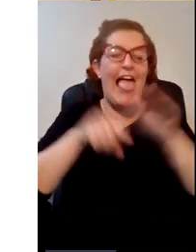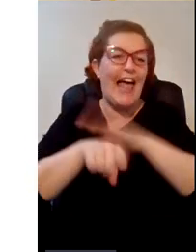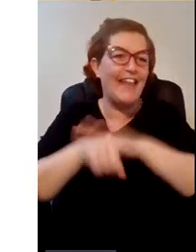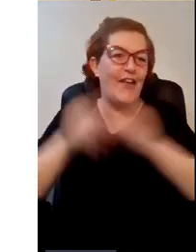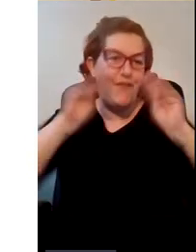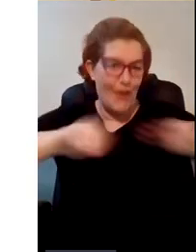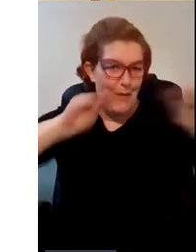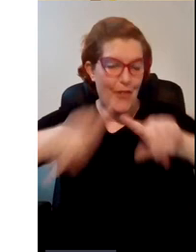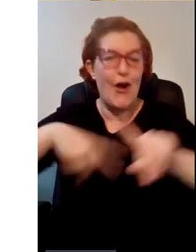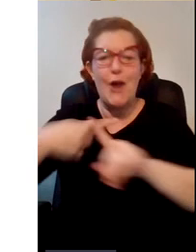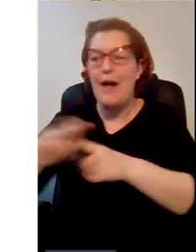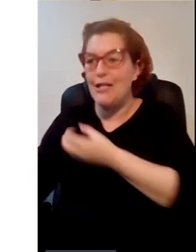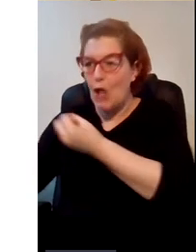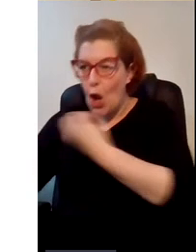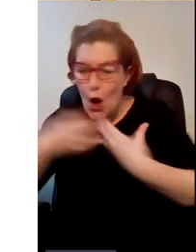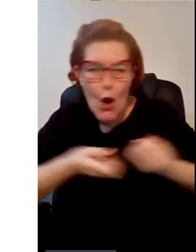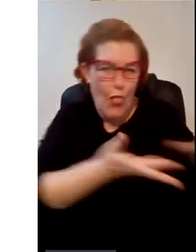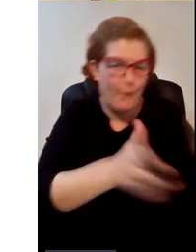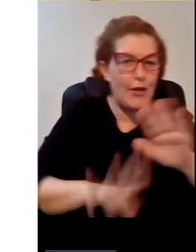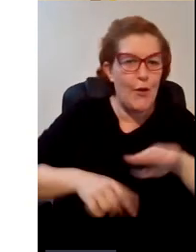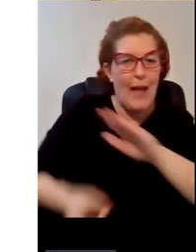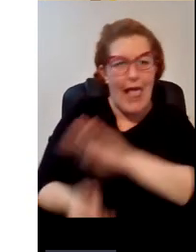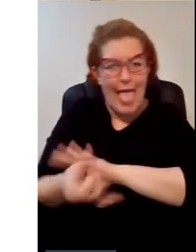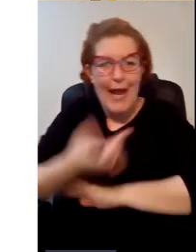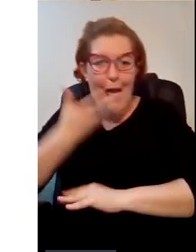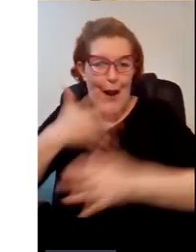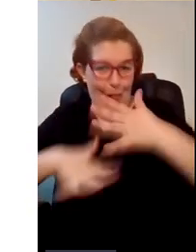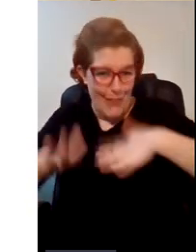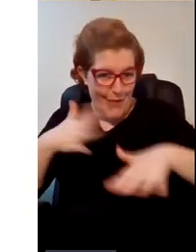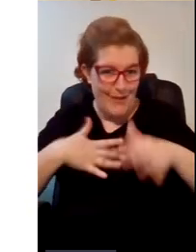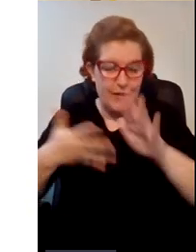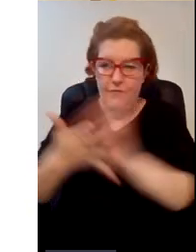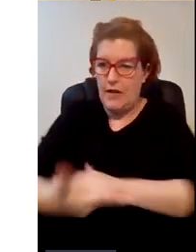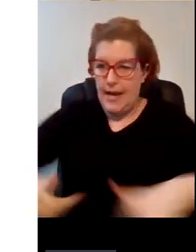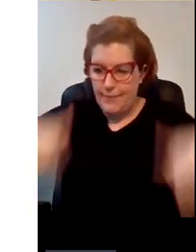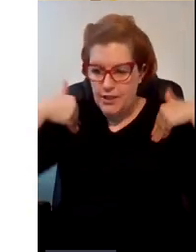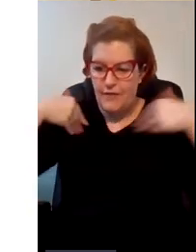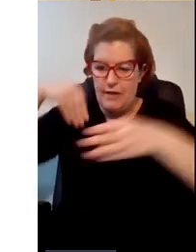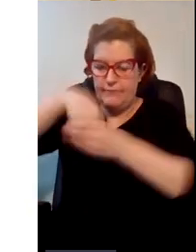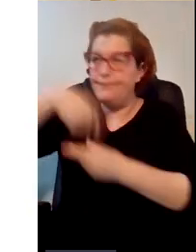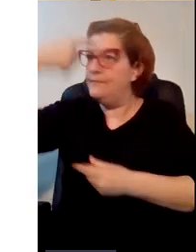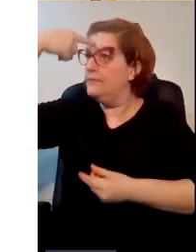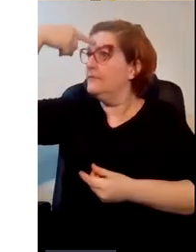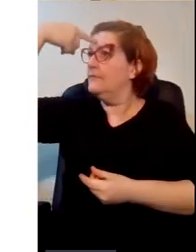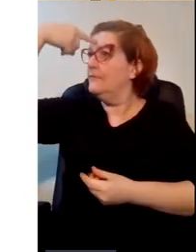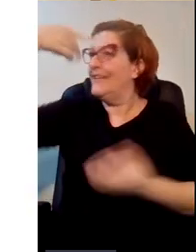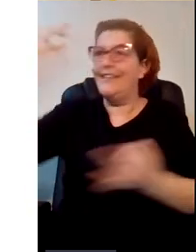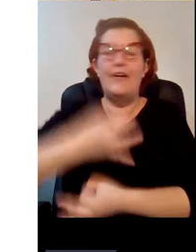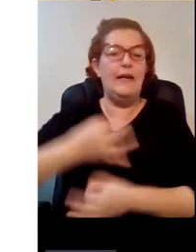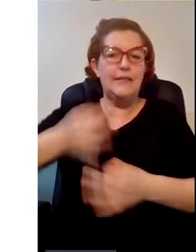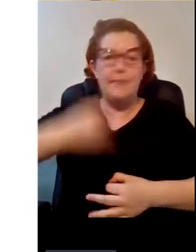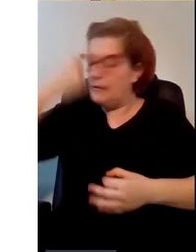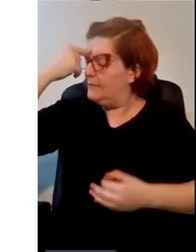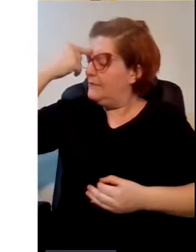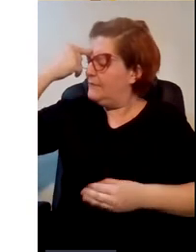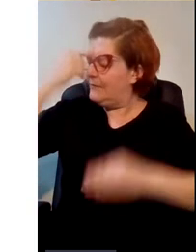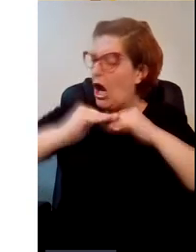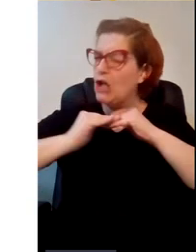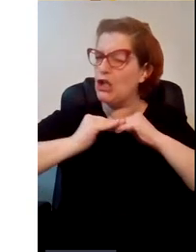conocimiento es generación de conocimiento es un montón de cosas que la tiene que hacer todas desde la cabeza de ofrecer